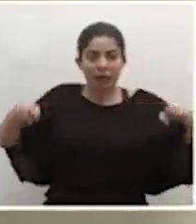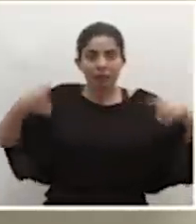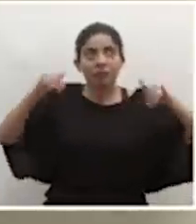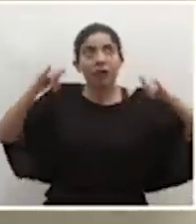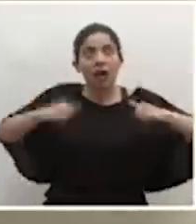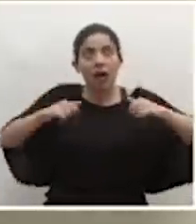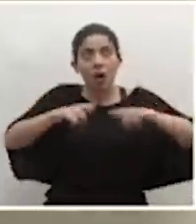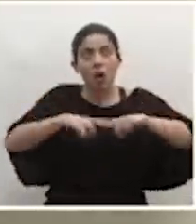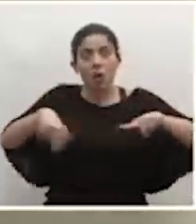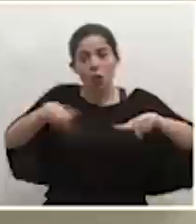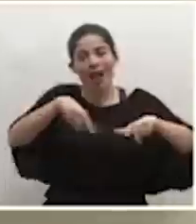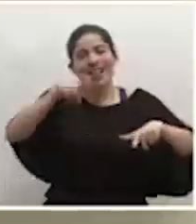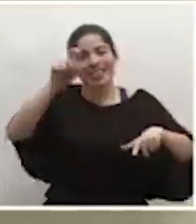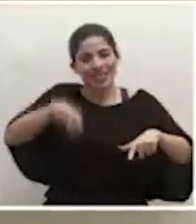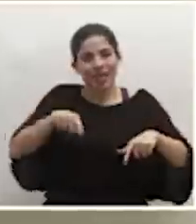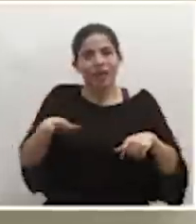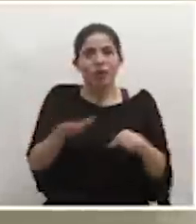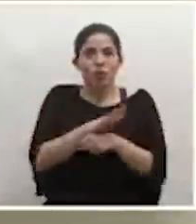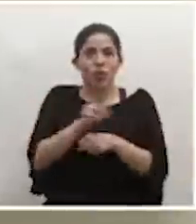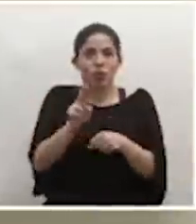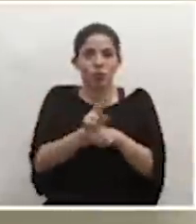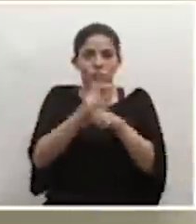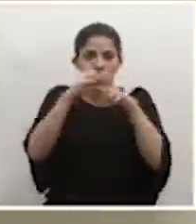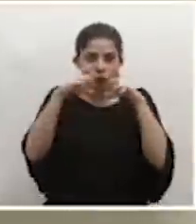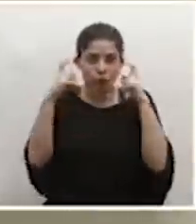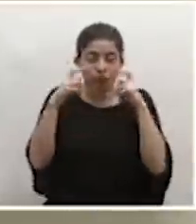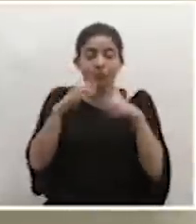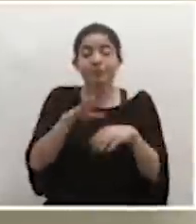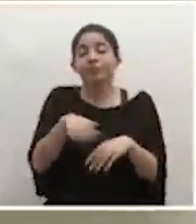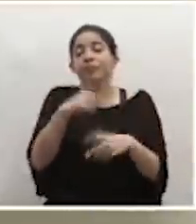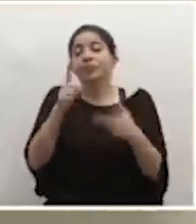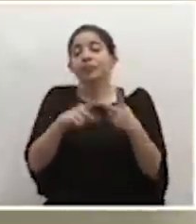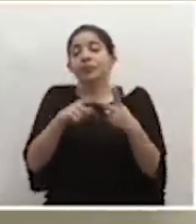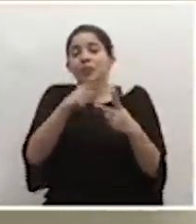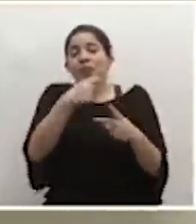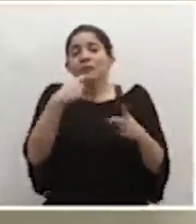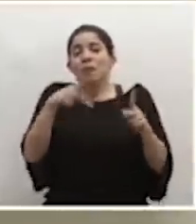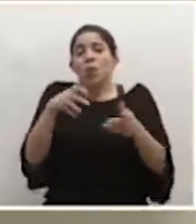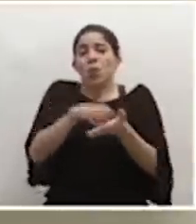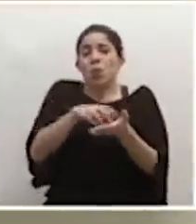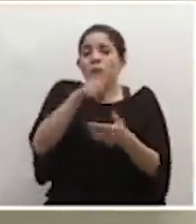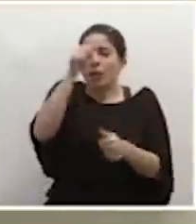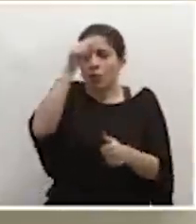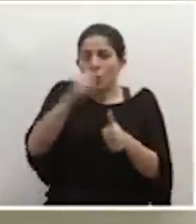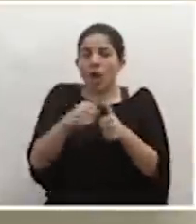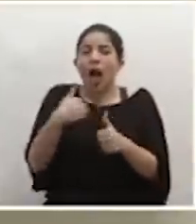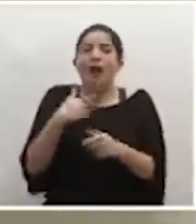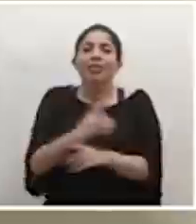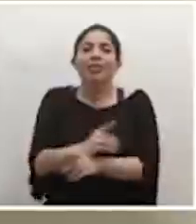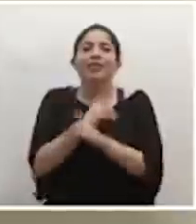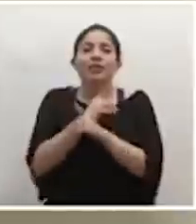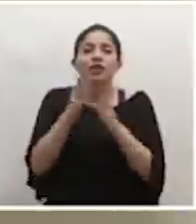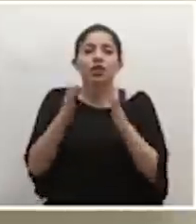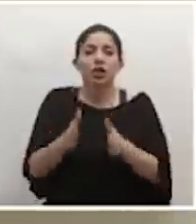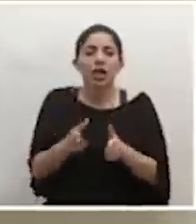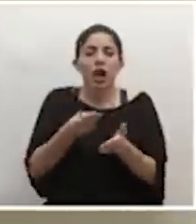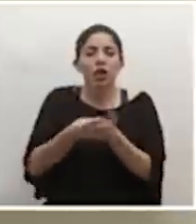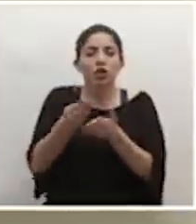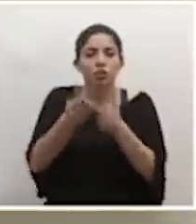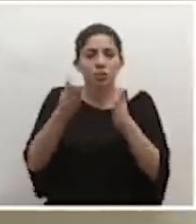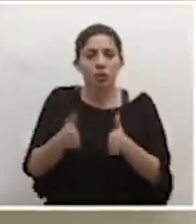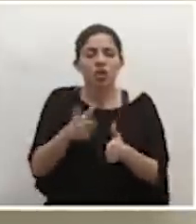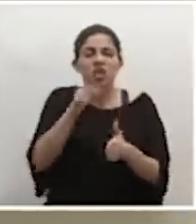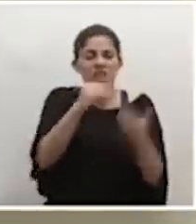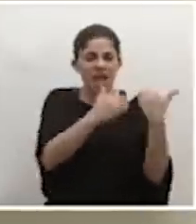justamente se merita ese uso. Y con respecto a la especulación, recordemos que está la Defensoría del Consumidor, en ese tema es el MEI que se